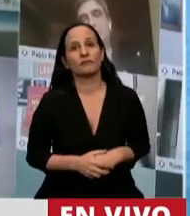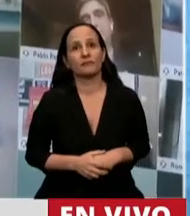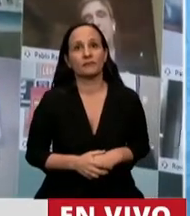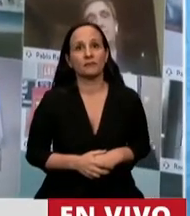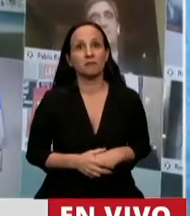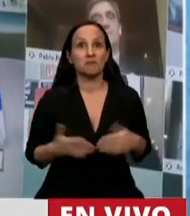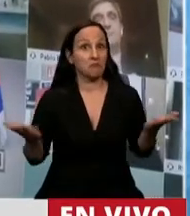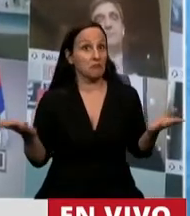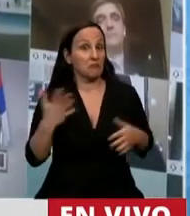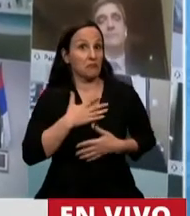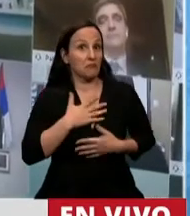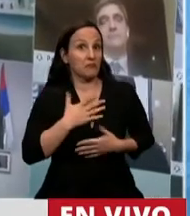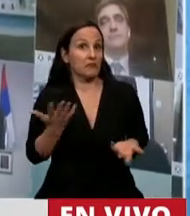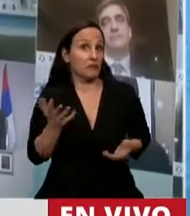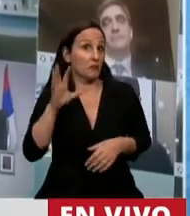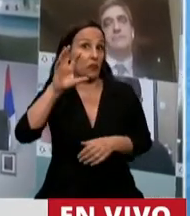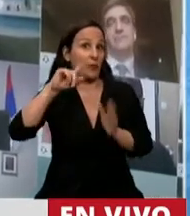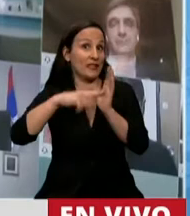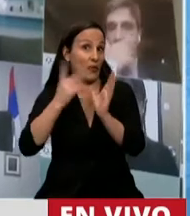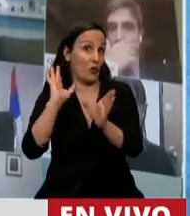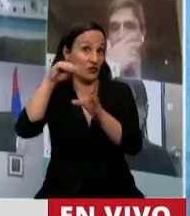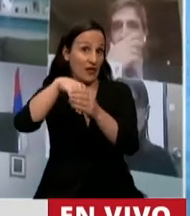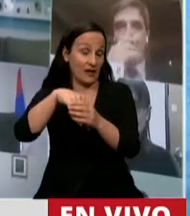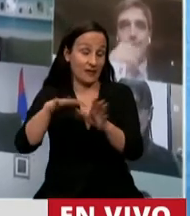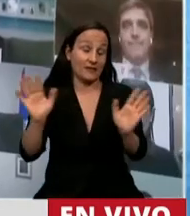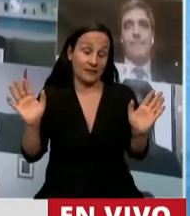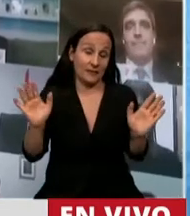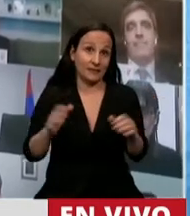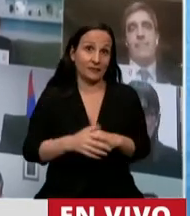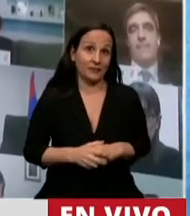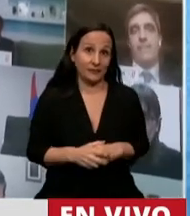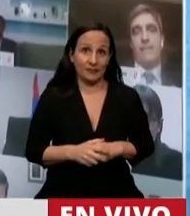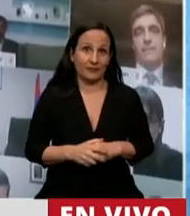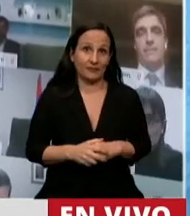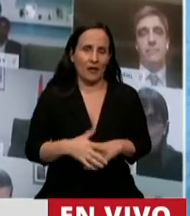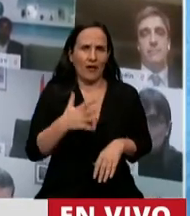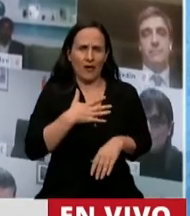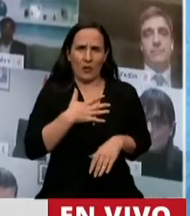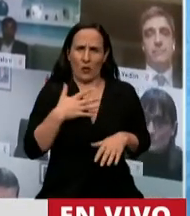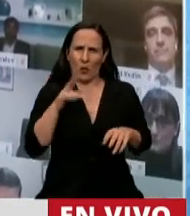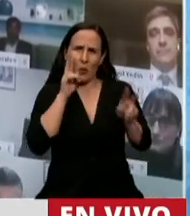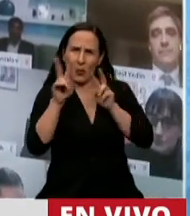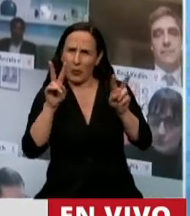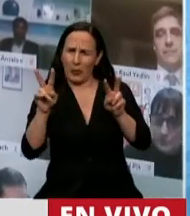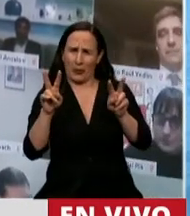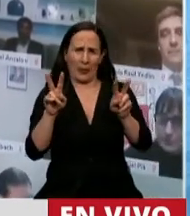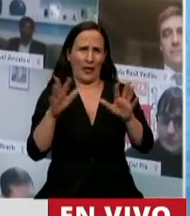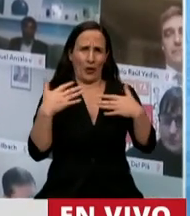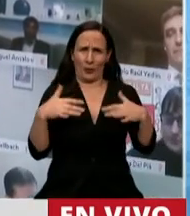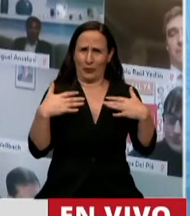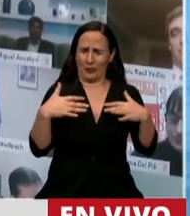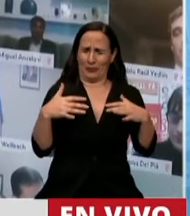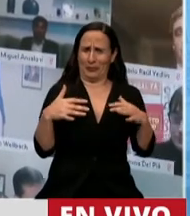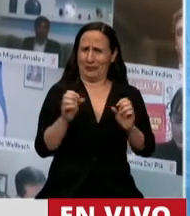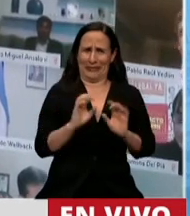Bueno, estoy en el interior de la provincia de Buenos Aires, bastante horrorizada con lo que estoy viendo en